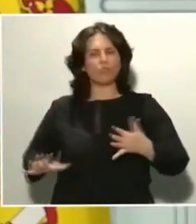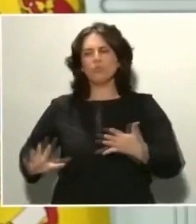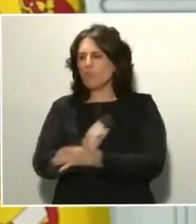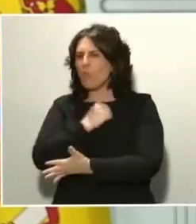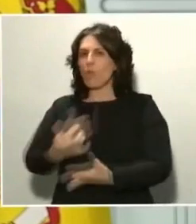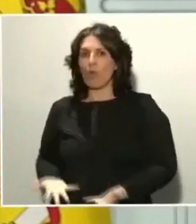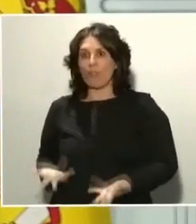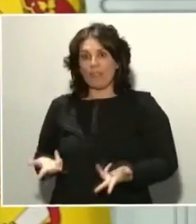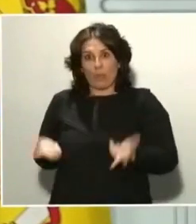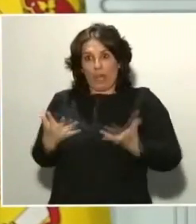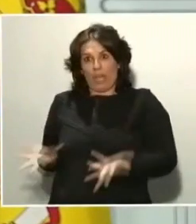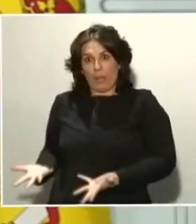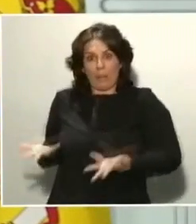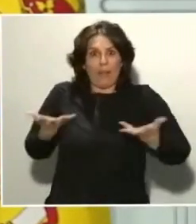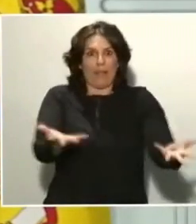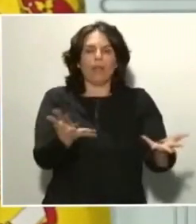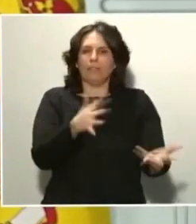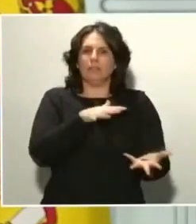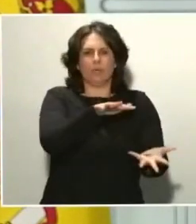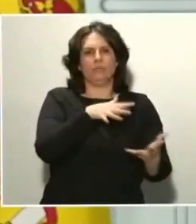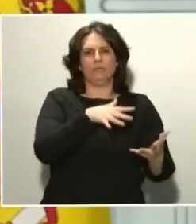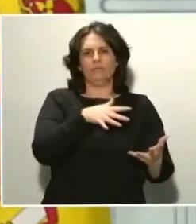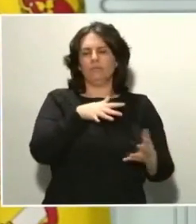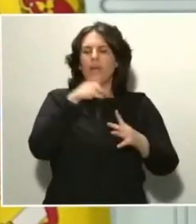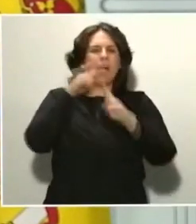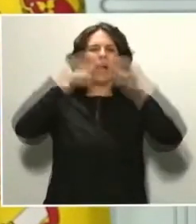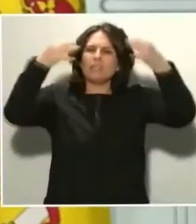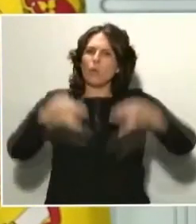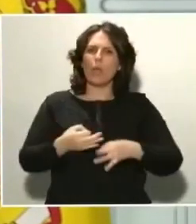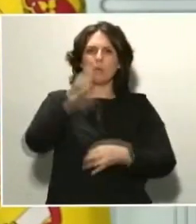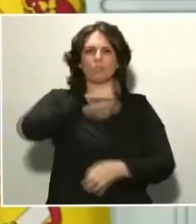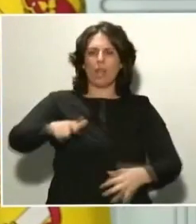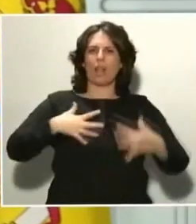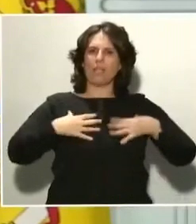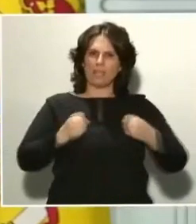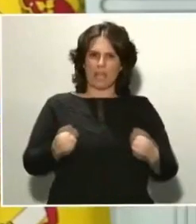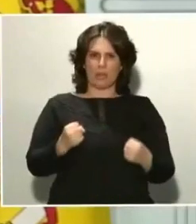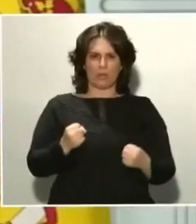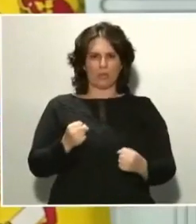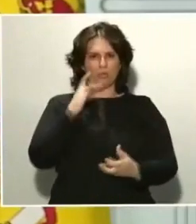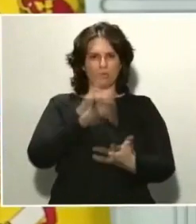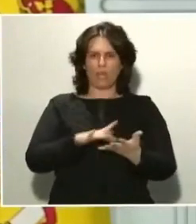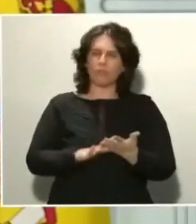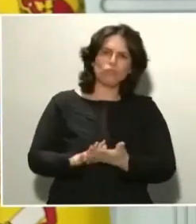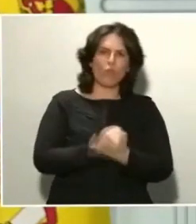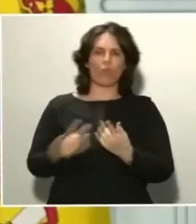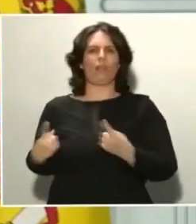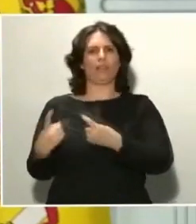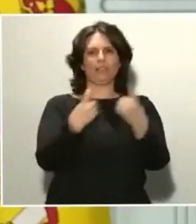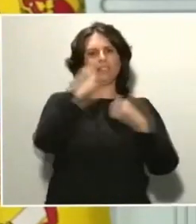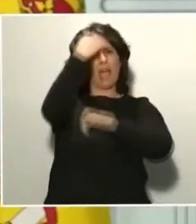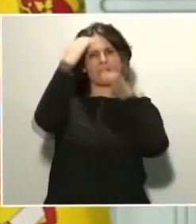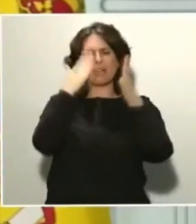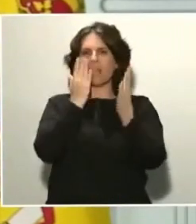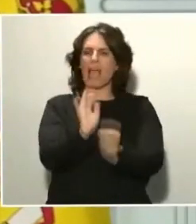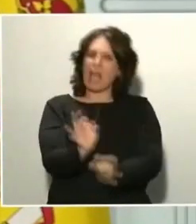de que el personal sanitario, que está haciendo una labor admirable e ingente, tenga todo lo que necesita para atender adecuadamente a